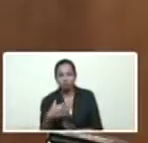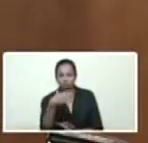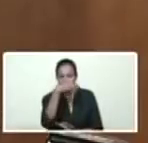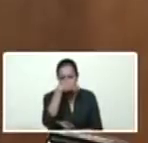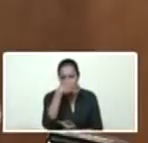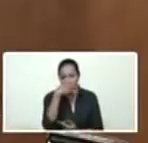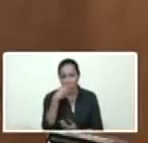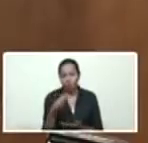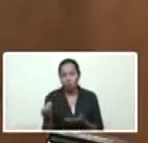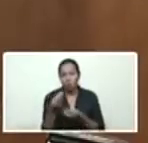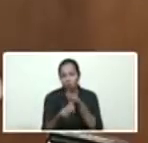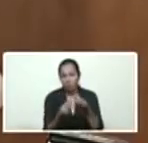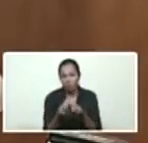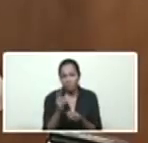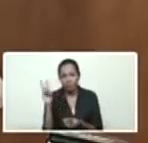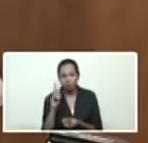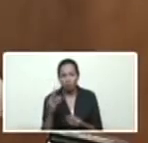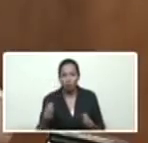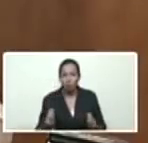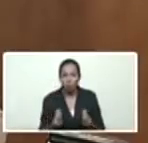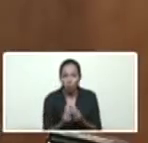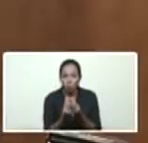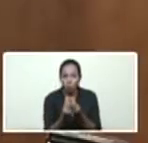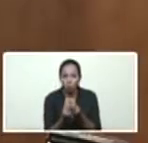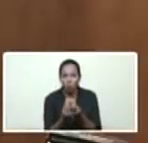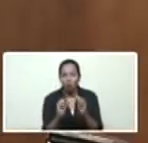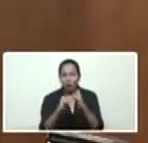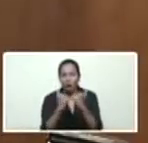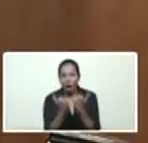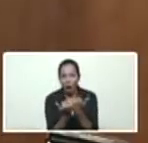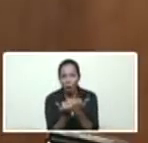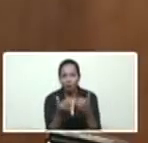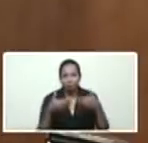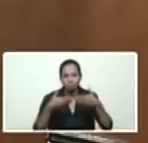acompañándolo con educación, con aulas de clases abiertas,